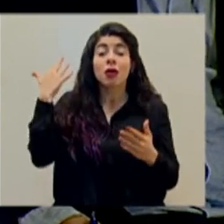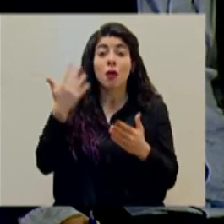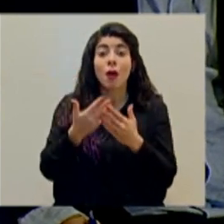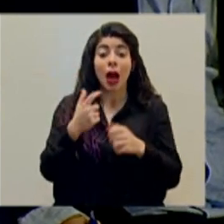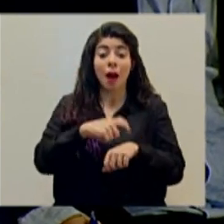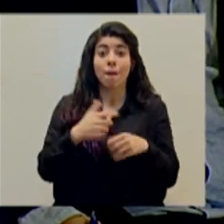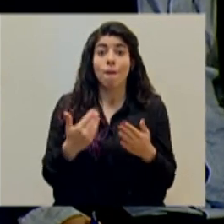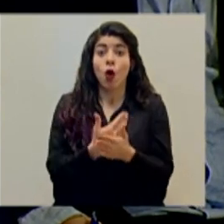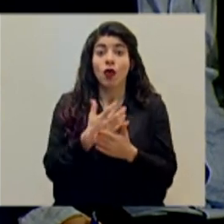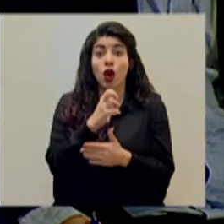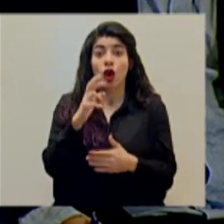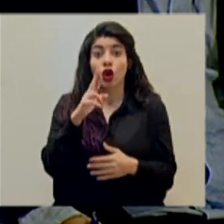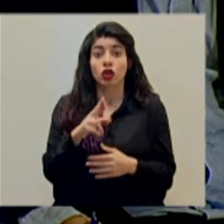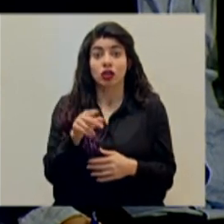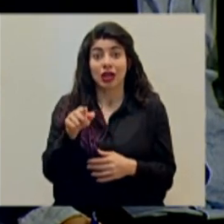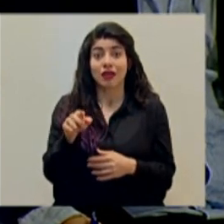Rica.